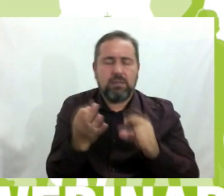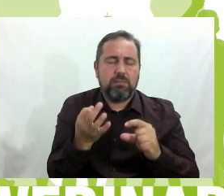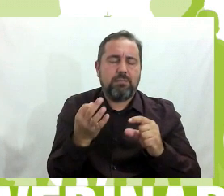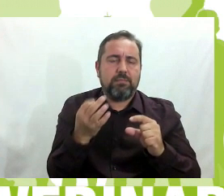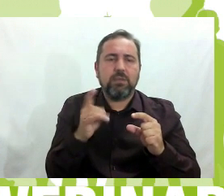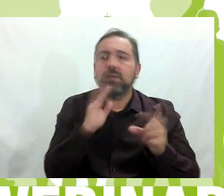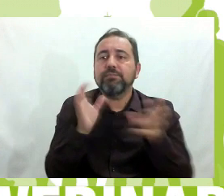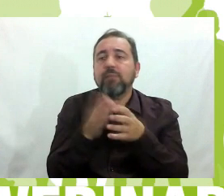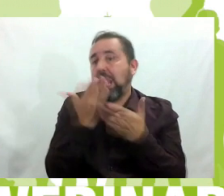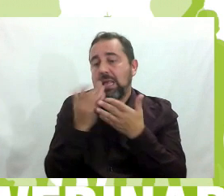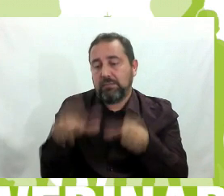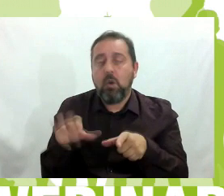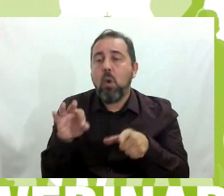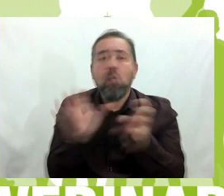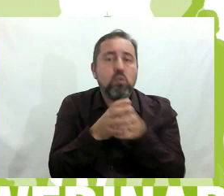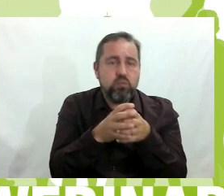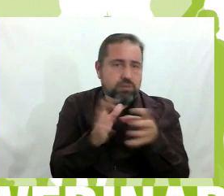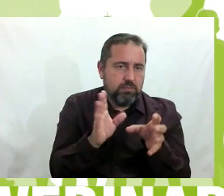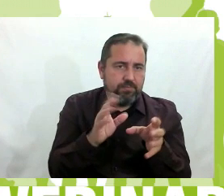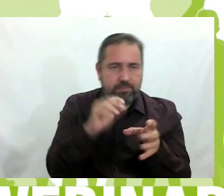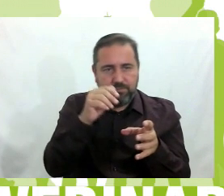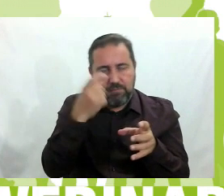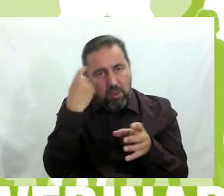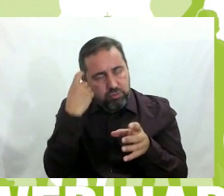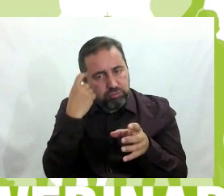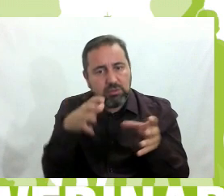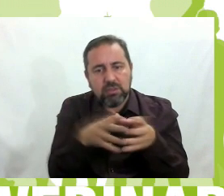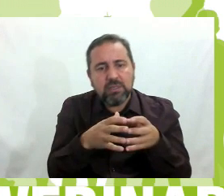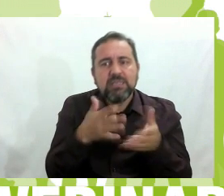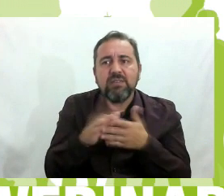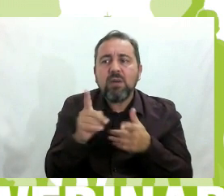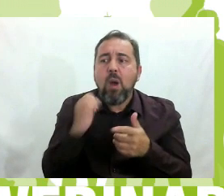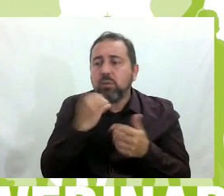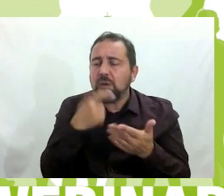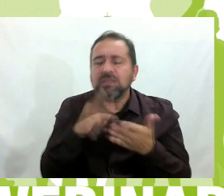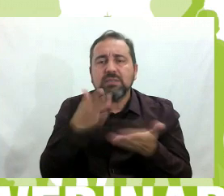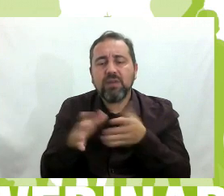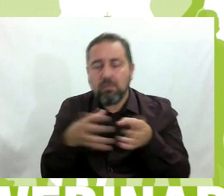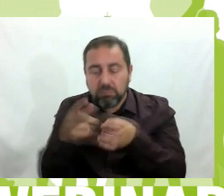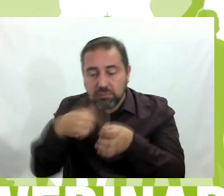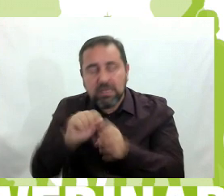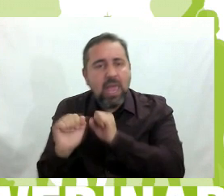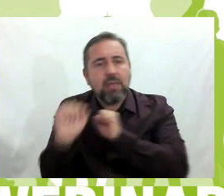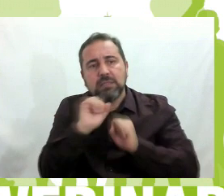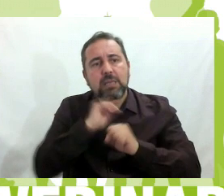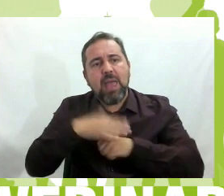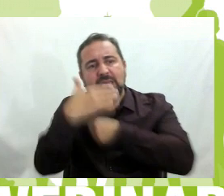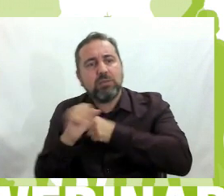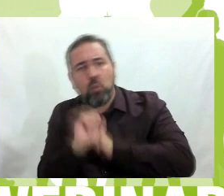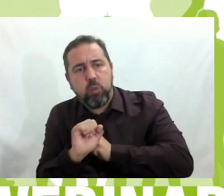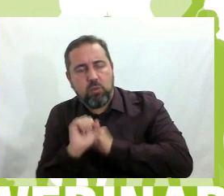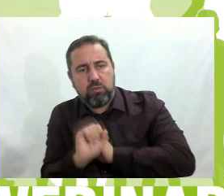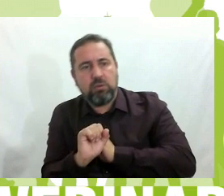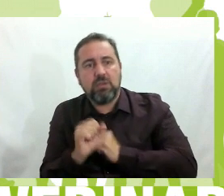alumnos y alumnas son escudo ante un abuso. No es que la persona que esté siendo